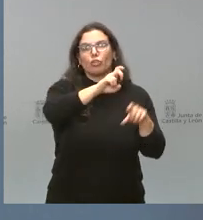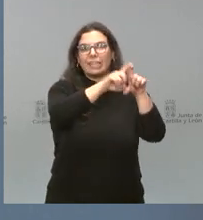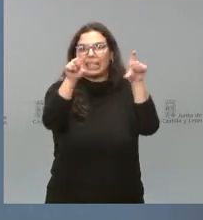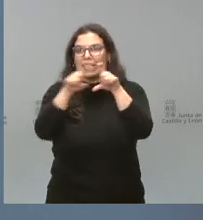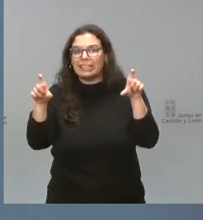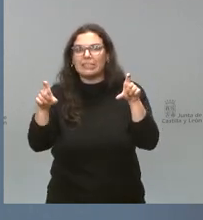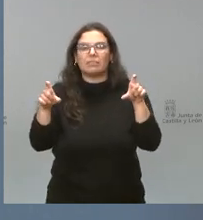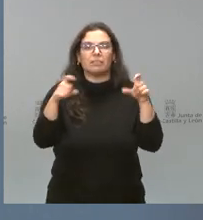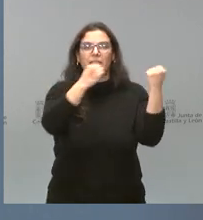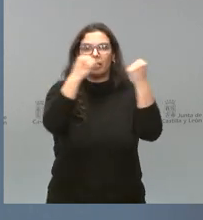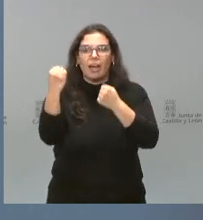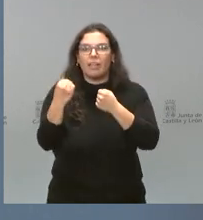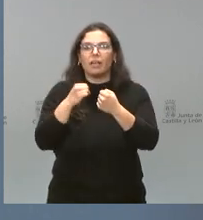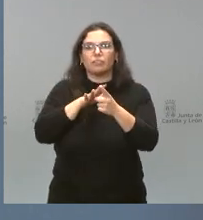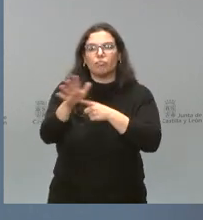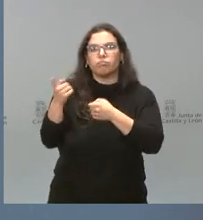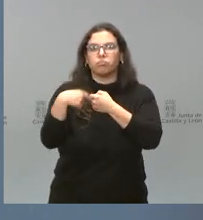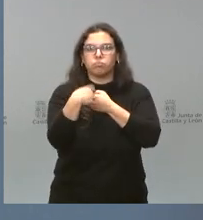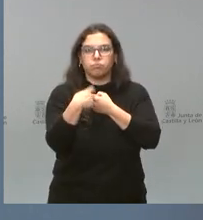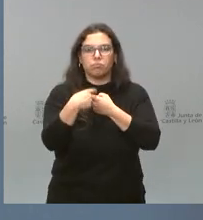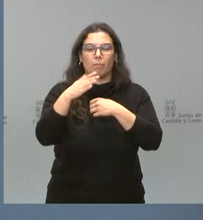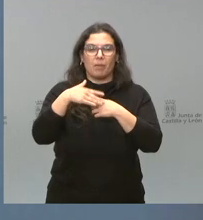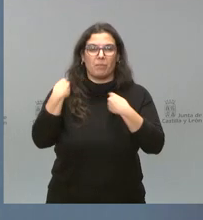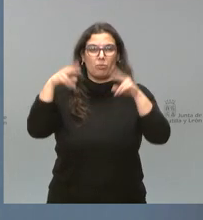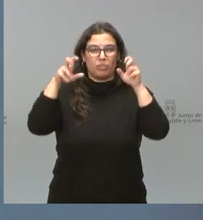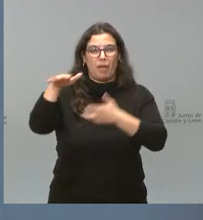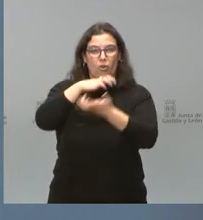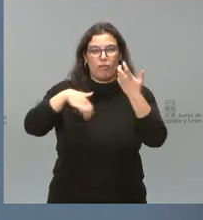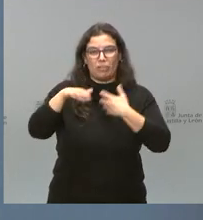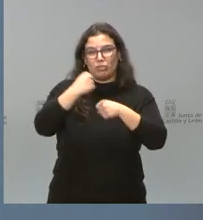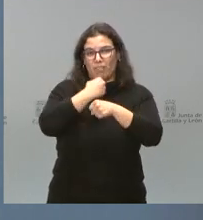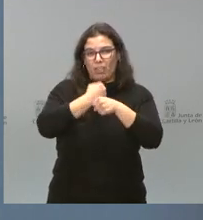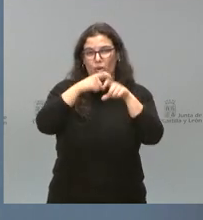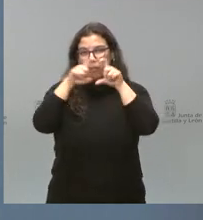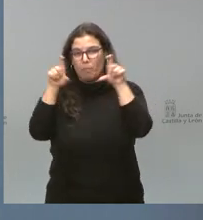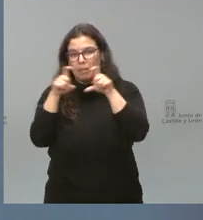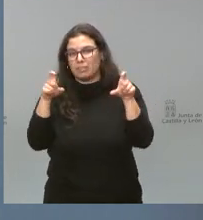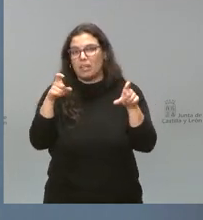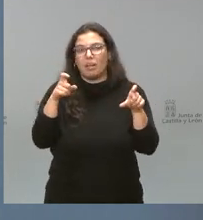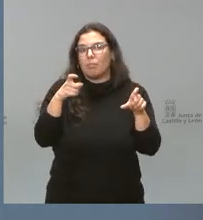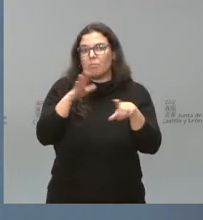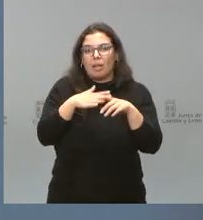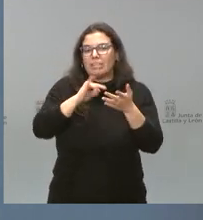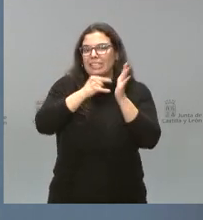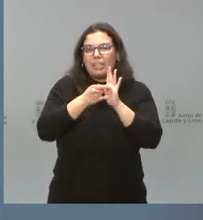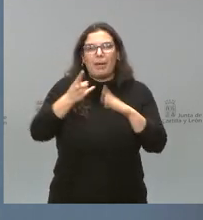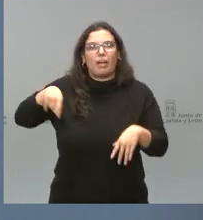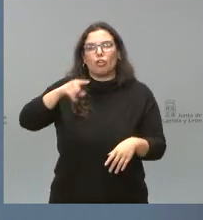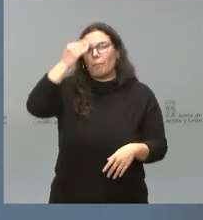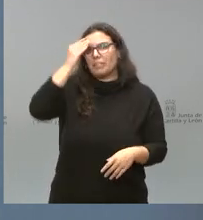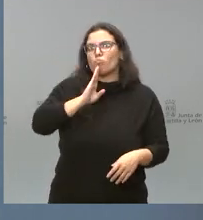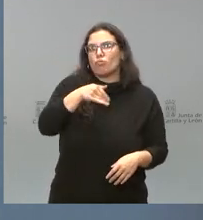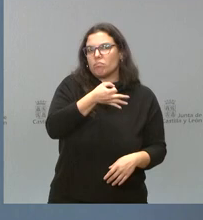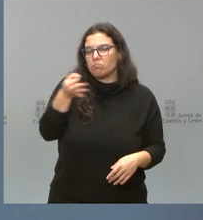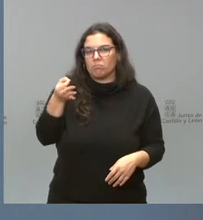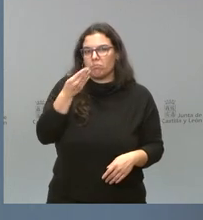tienen capacidad de influir en los conflictos colectivos, como pueda ser el ESMAC, en el mecanismo que mejor resulte adecuado